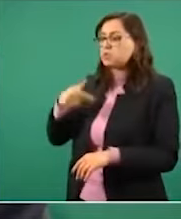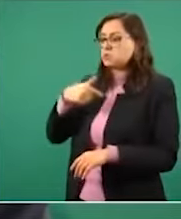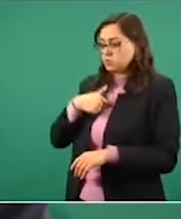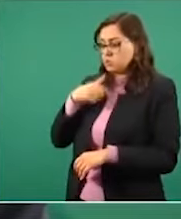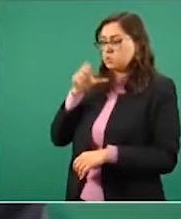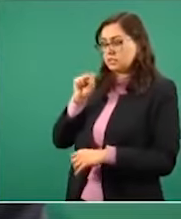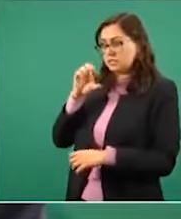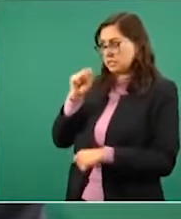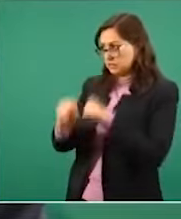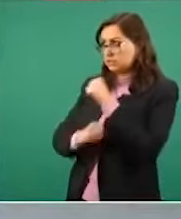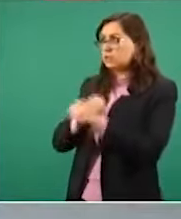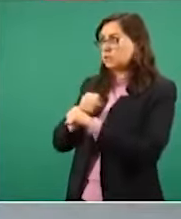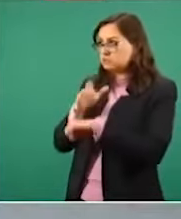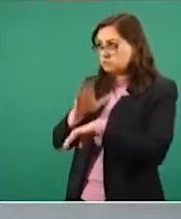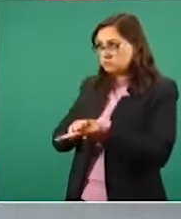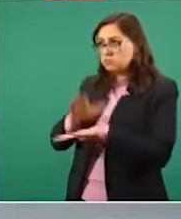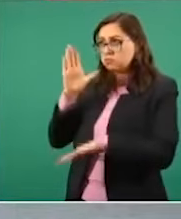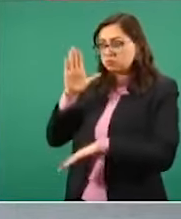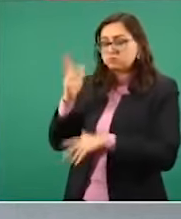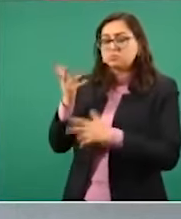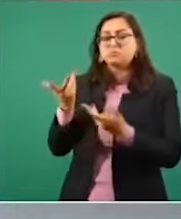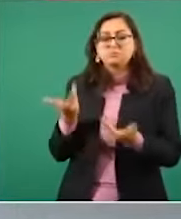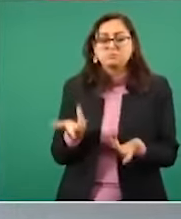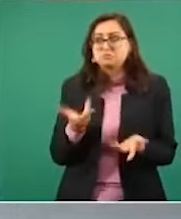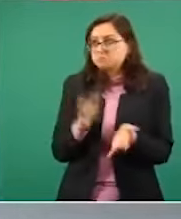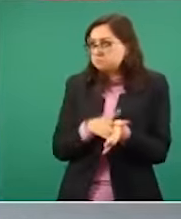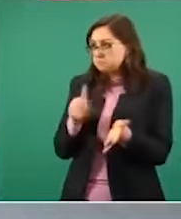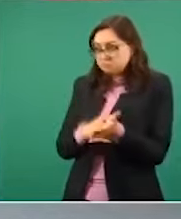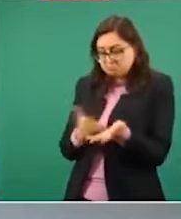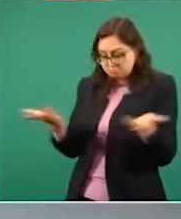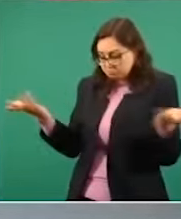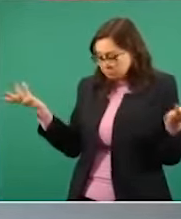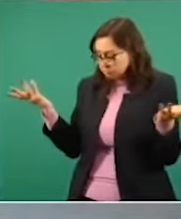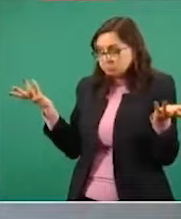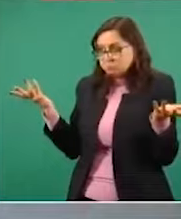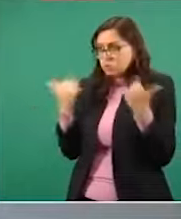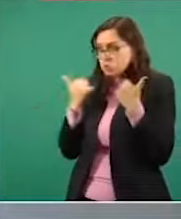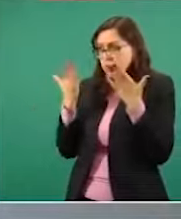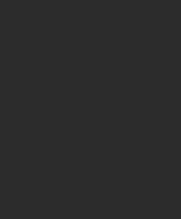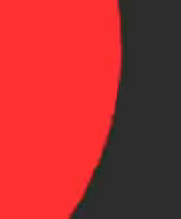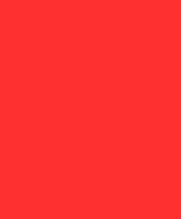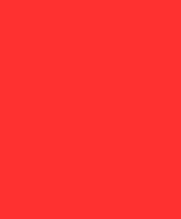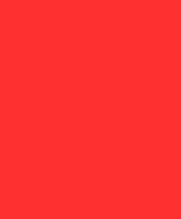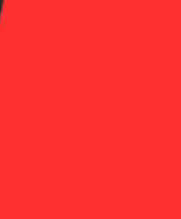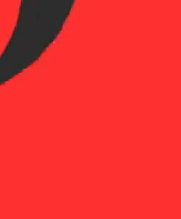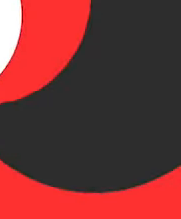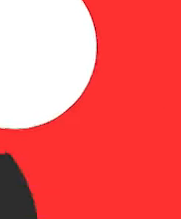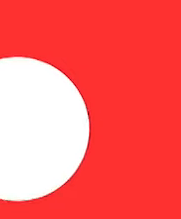verdad, que no tiene los papeles y se le vacuna.